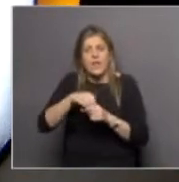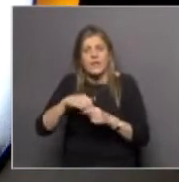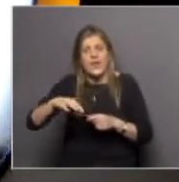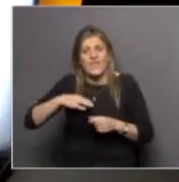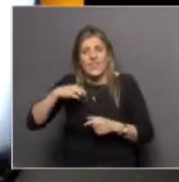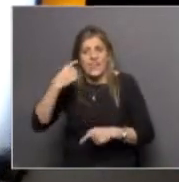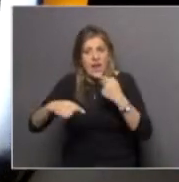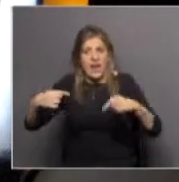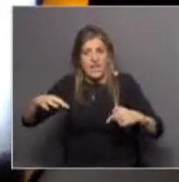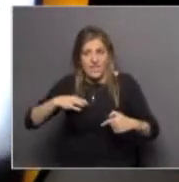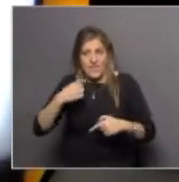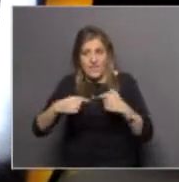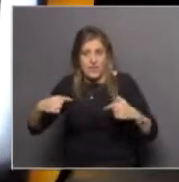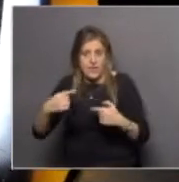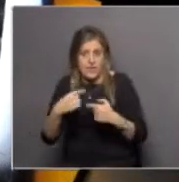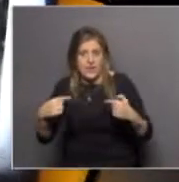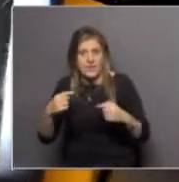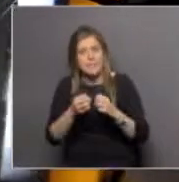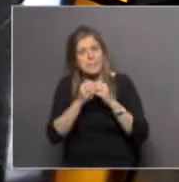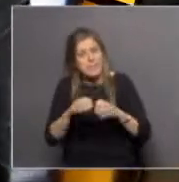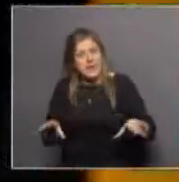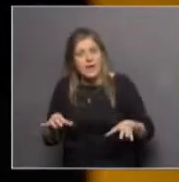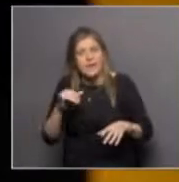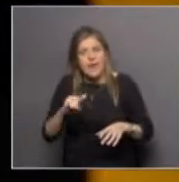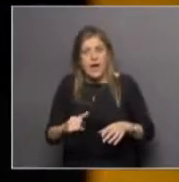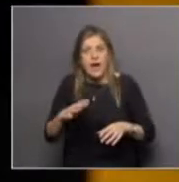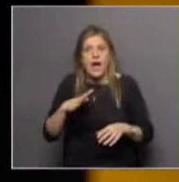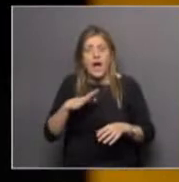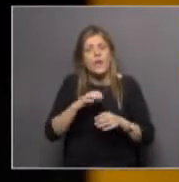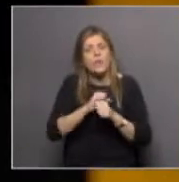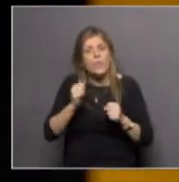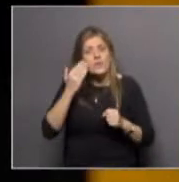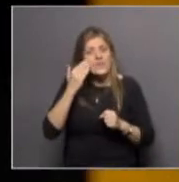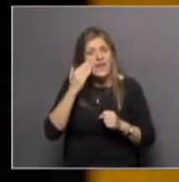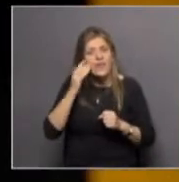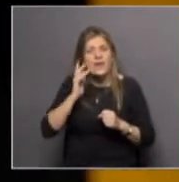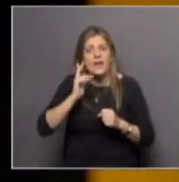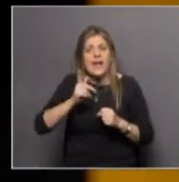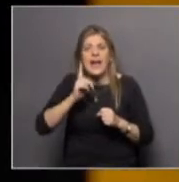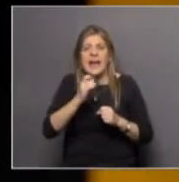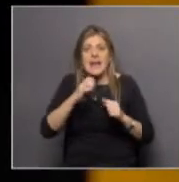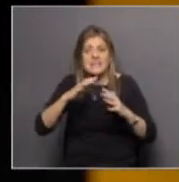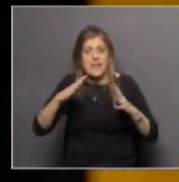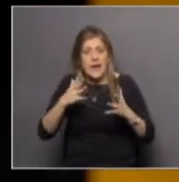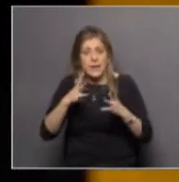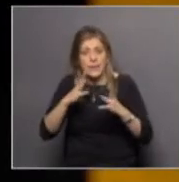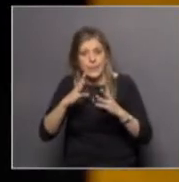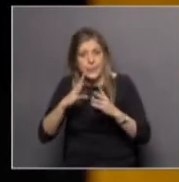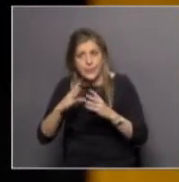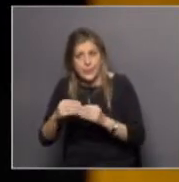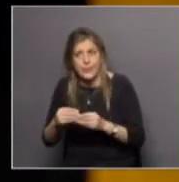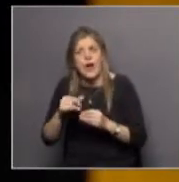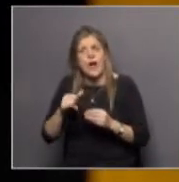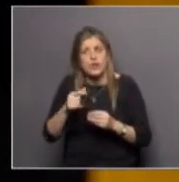la biodiversidad, ¿se puede constatar midiendo esa variación estacional de glaciar un aumento, por ejemplo, en el promedio de